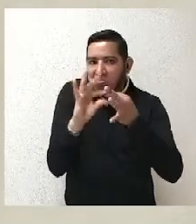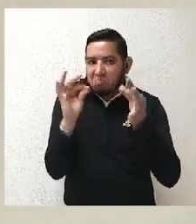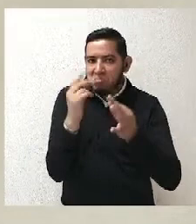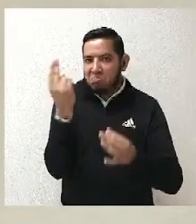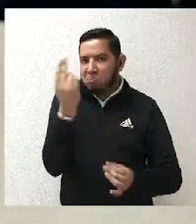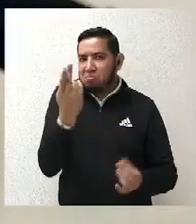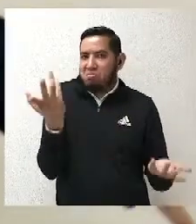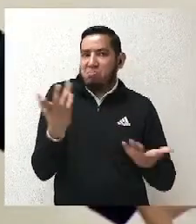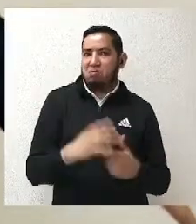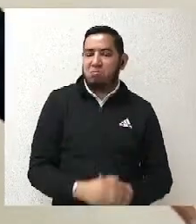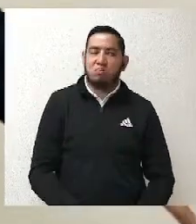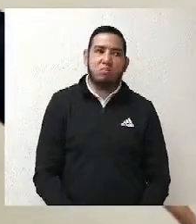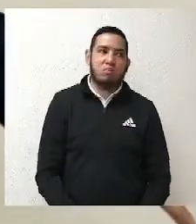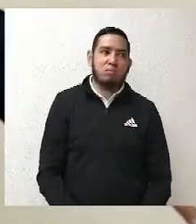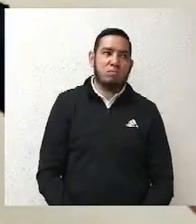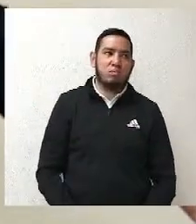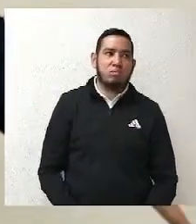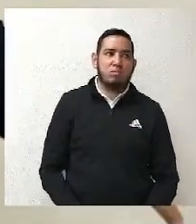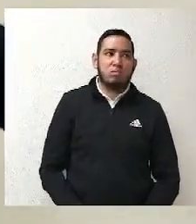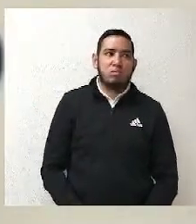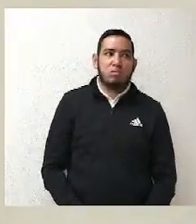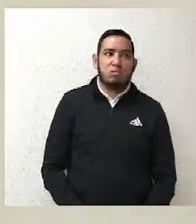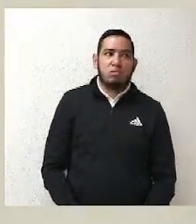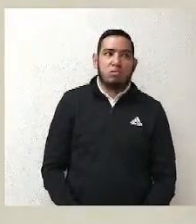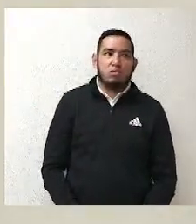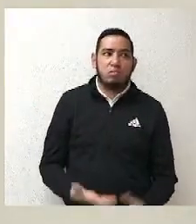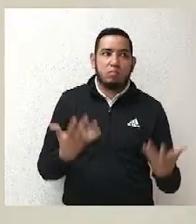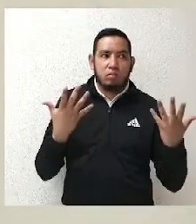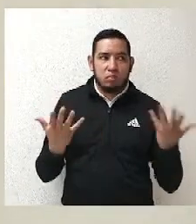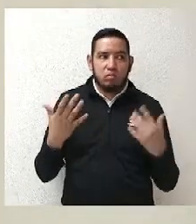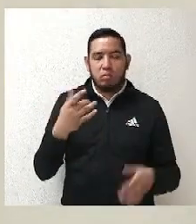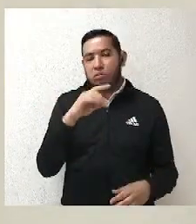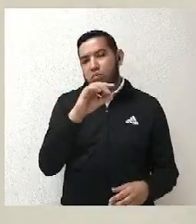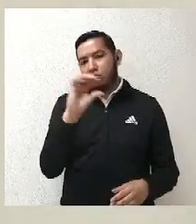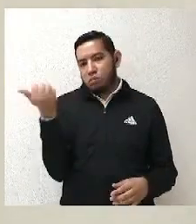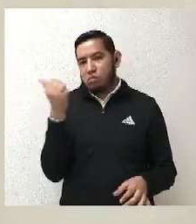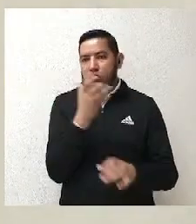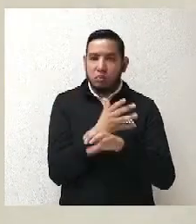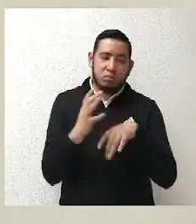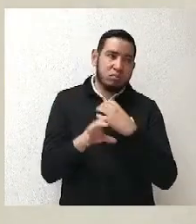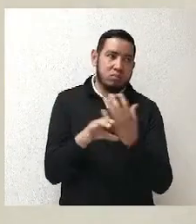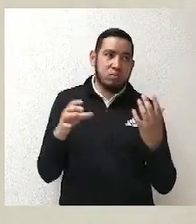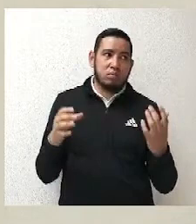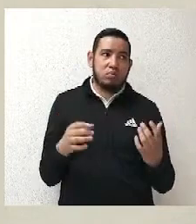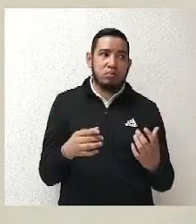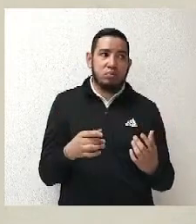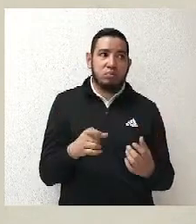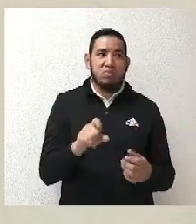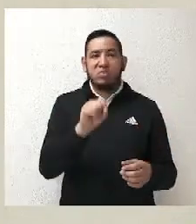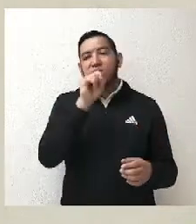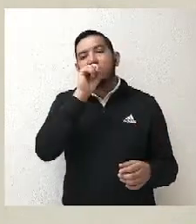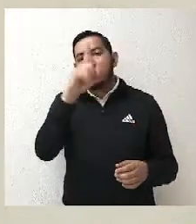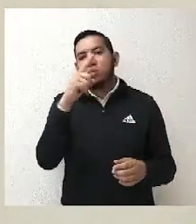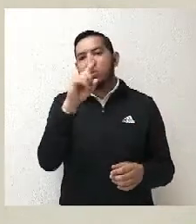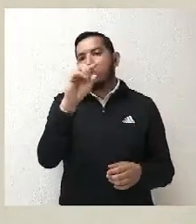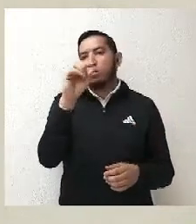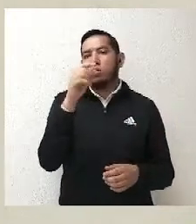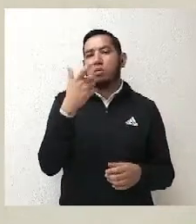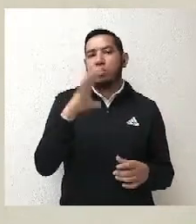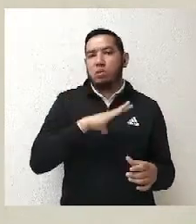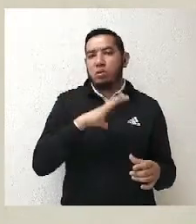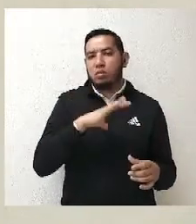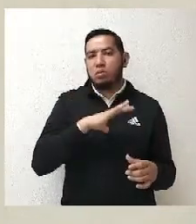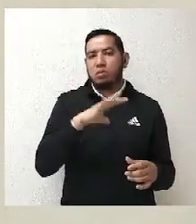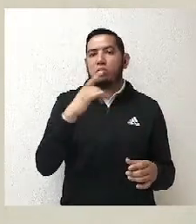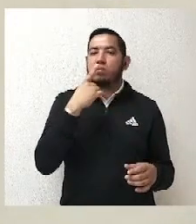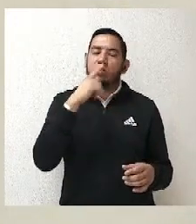debiste haber explicado en la instancia local, no con nosotros. Entonces, fue correcto. Y también nos pareció, y lo platicamos con el magistrado, poner